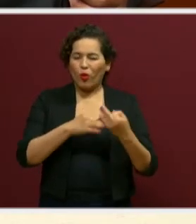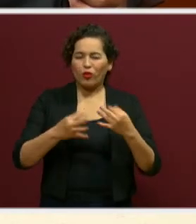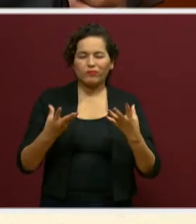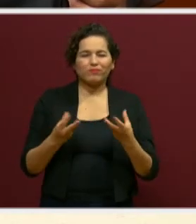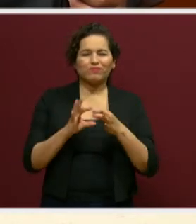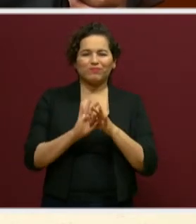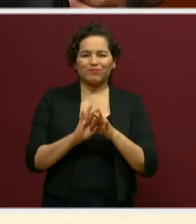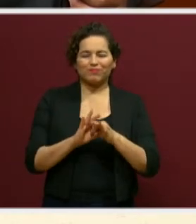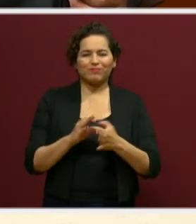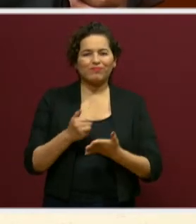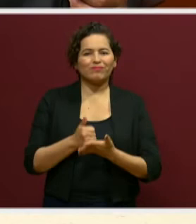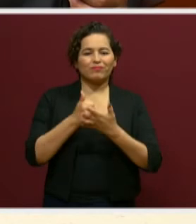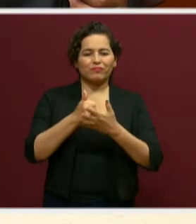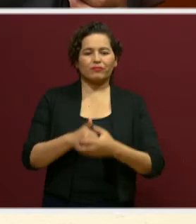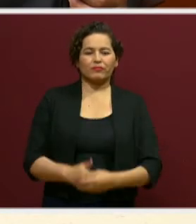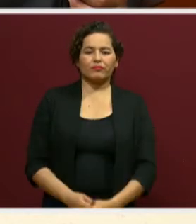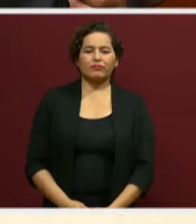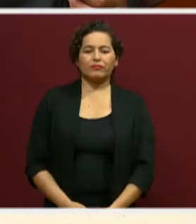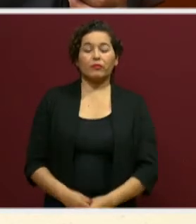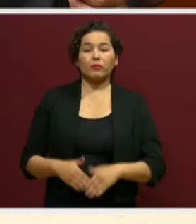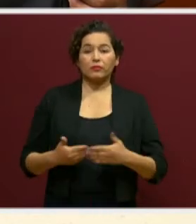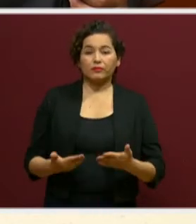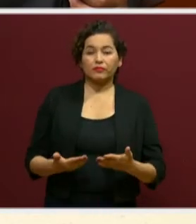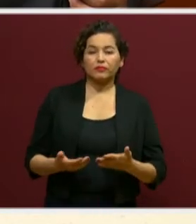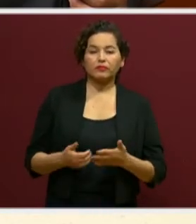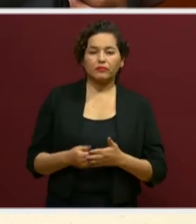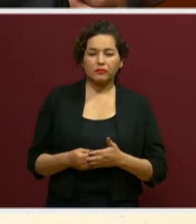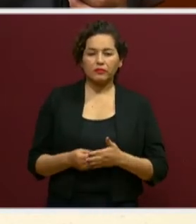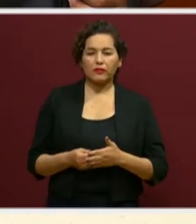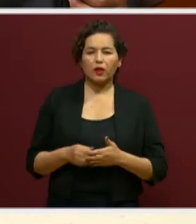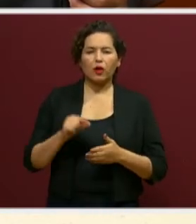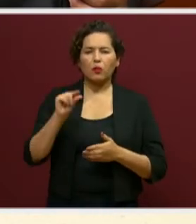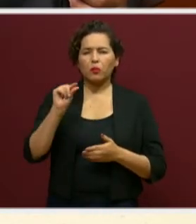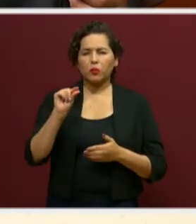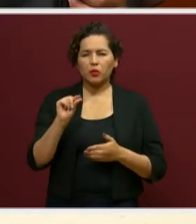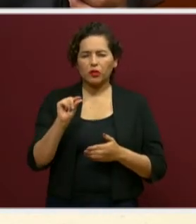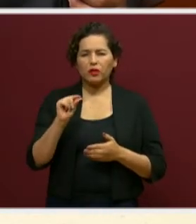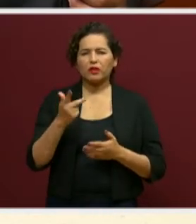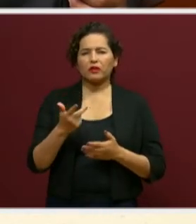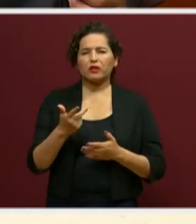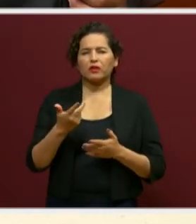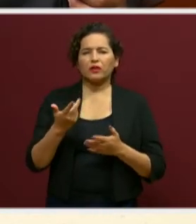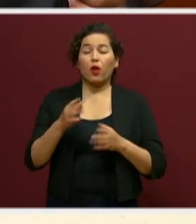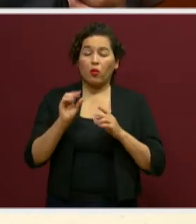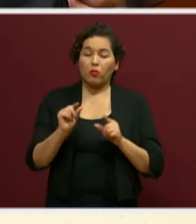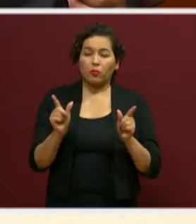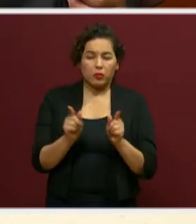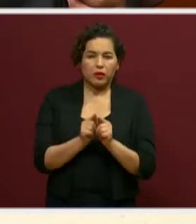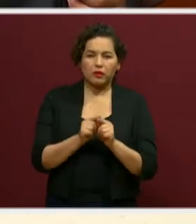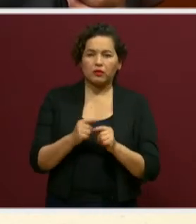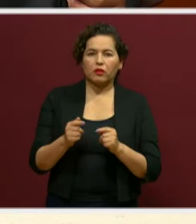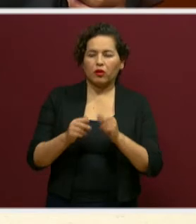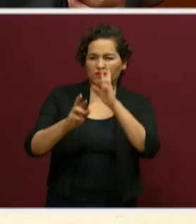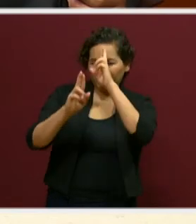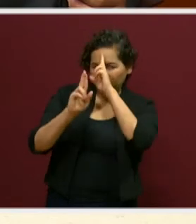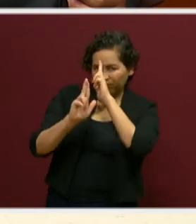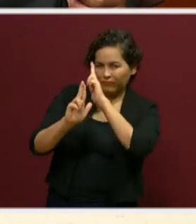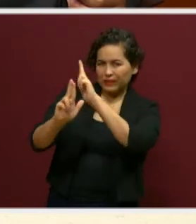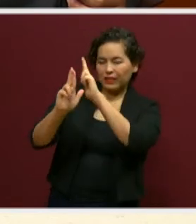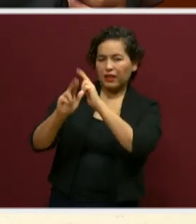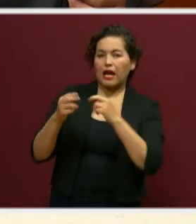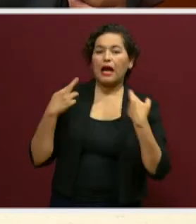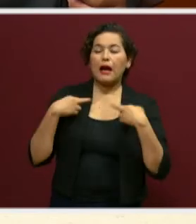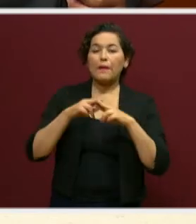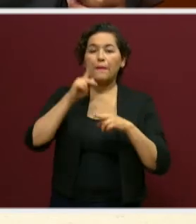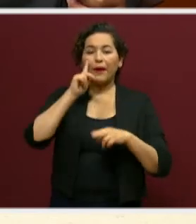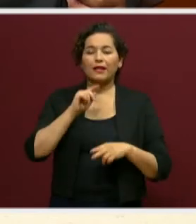bueno, ahora vamos a hacer un pequeño homenaje a la maestra Eleazar Ruiz,